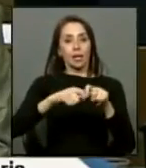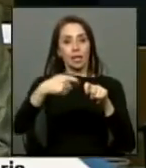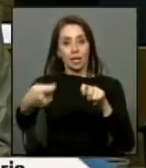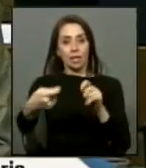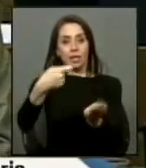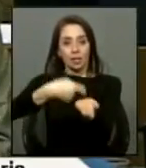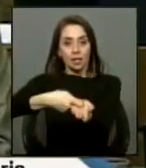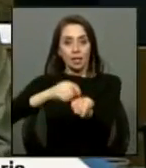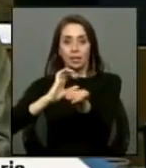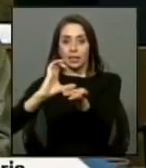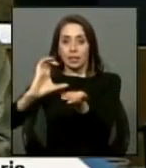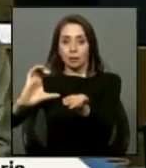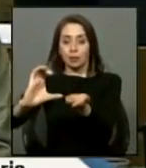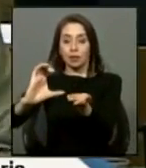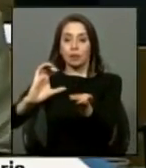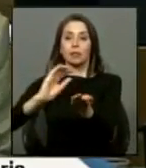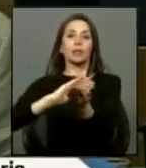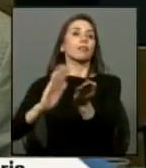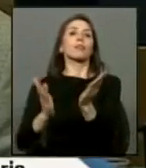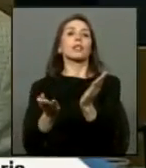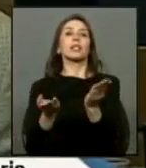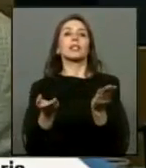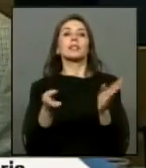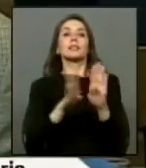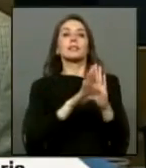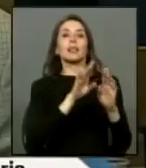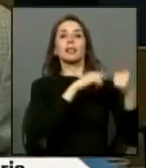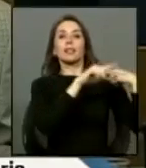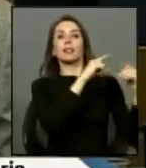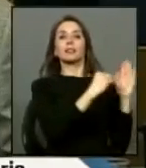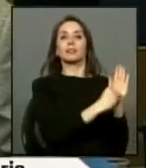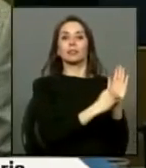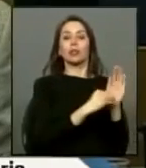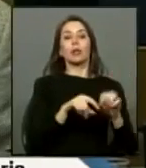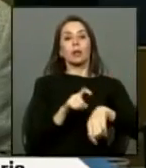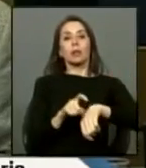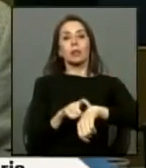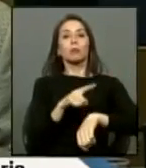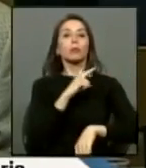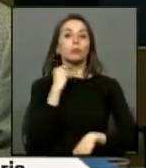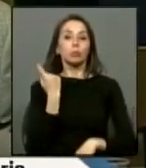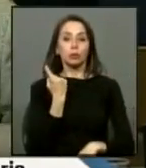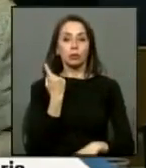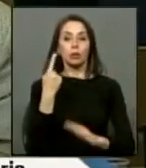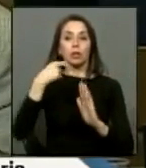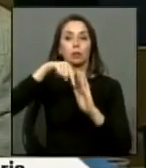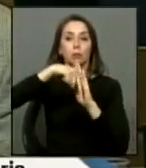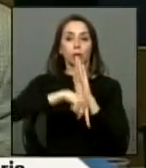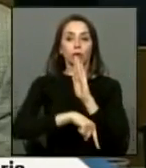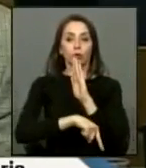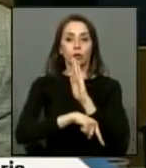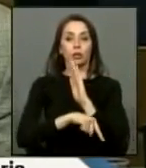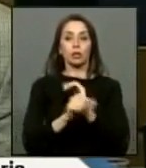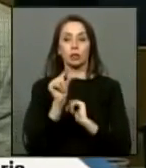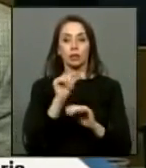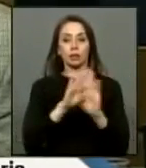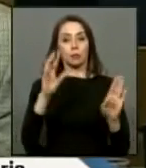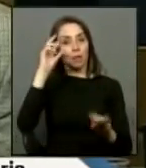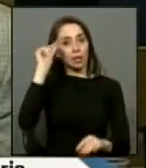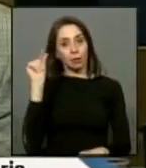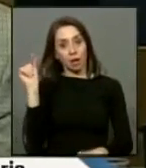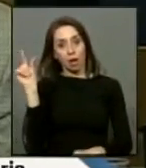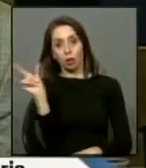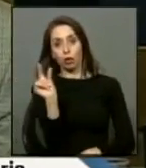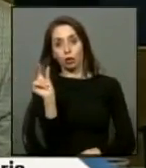indemnización que pueda cerrar un capítulo por último y dado que el tiempo no permite profundizar en más voy a terminar una idea presidente